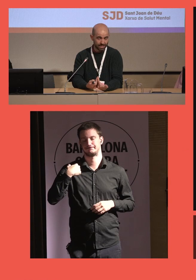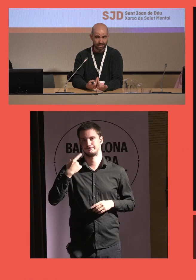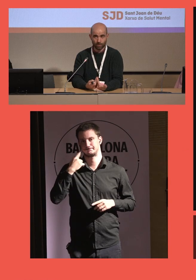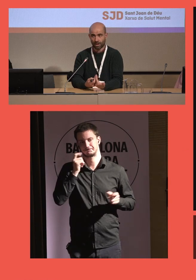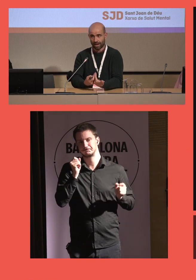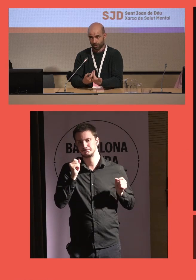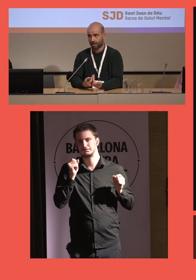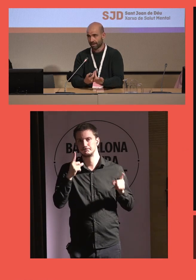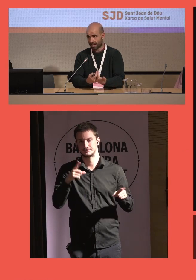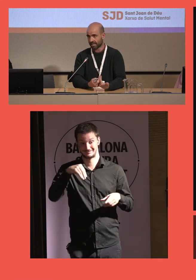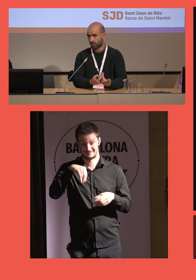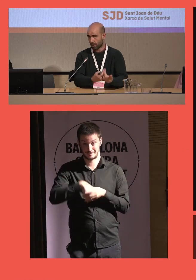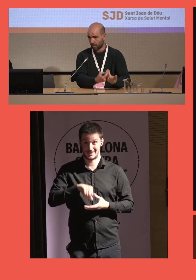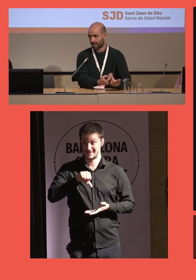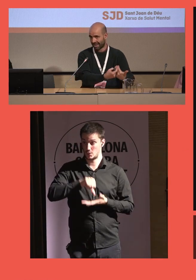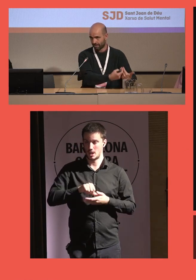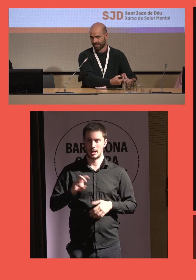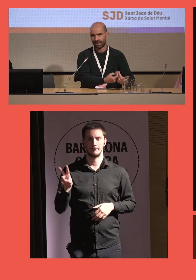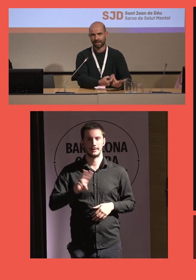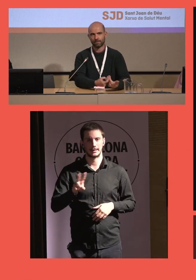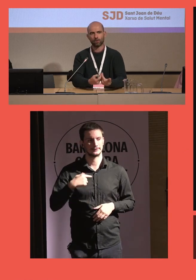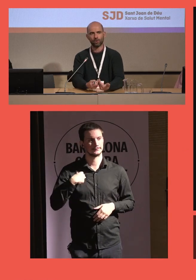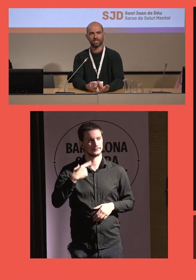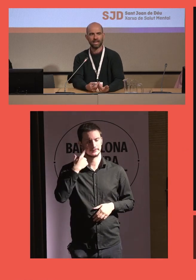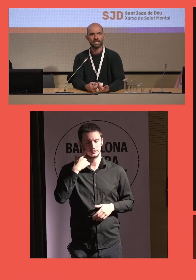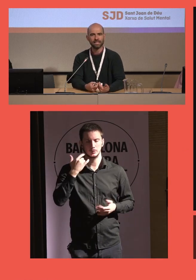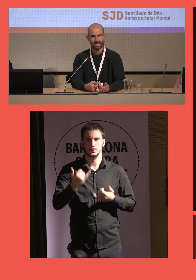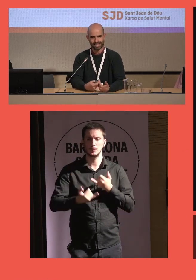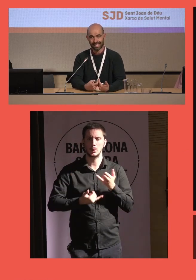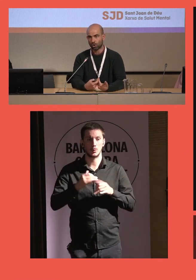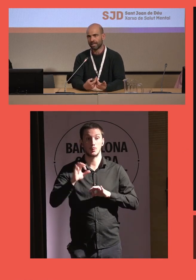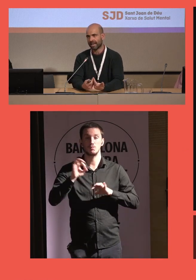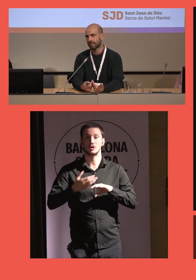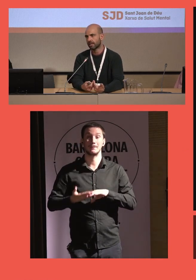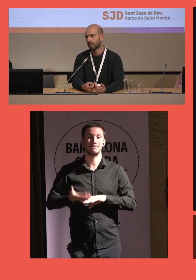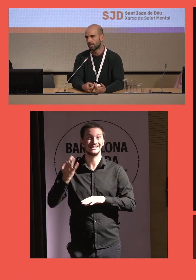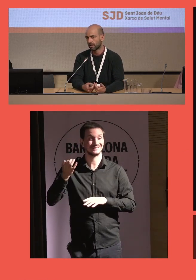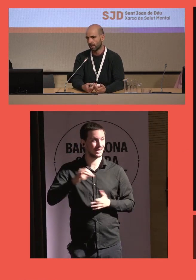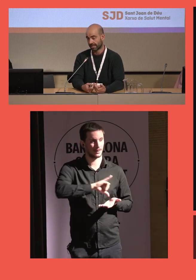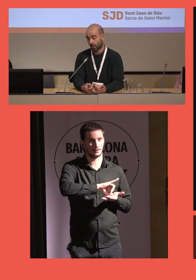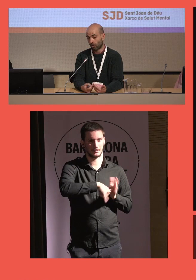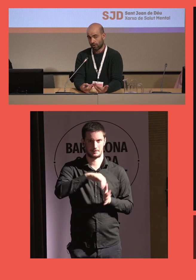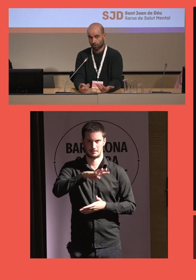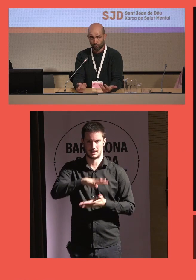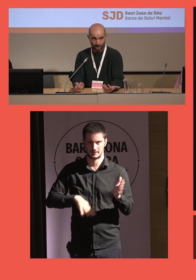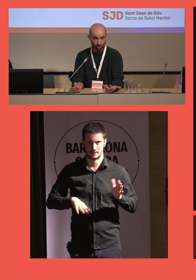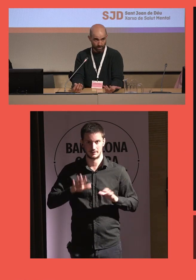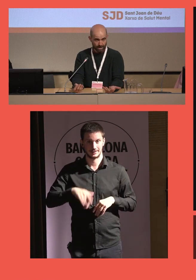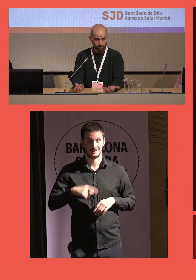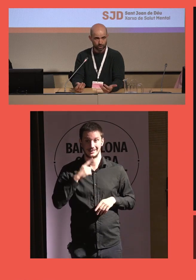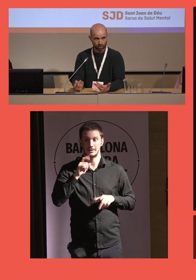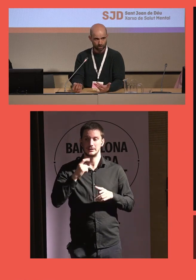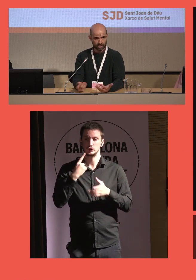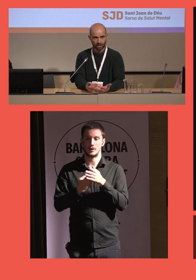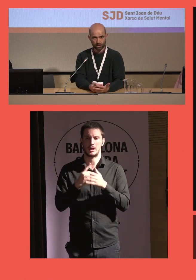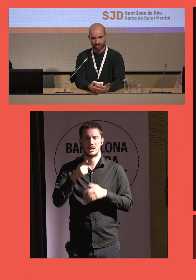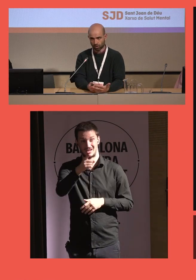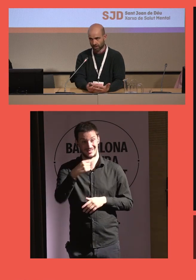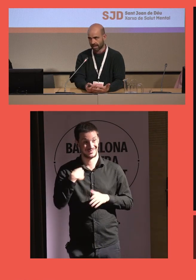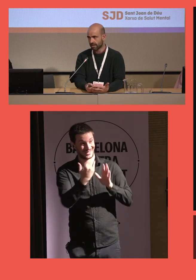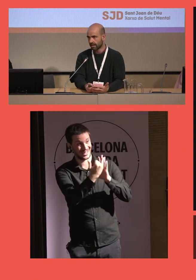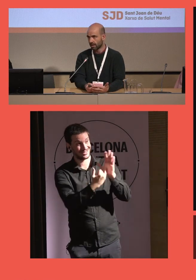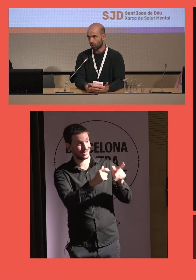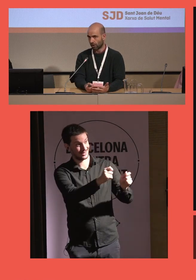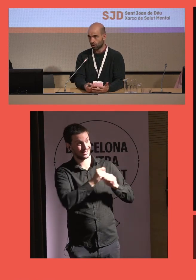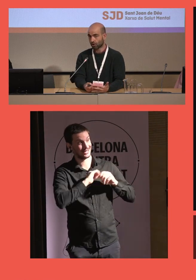gravísimo en la ciudad de Viladecans por encima de la media del área metropolitana que es la soledad. Es algo que nosotros ya lo esperamos, estos indicadores